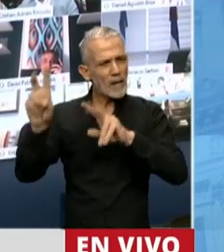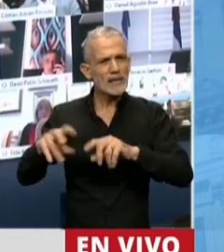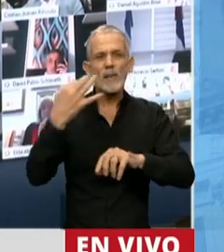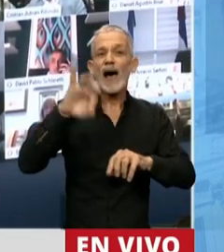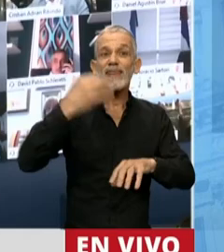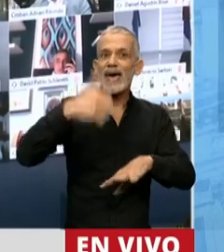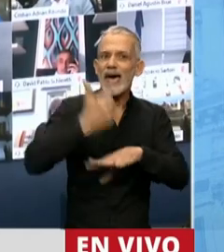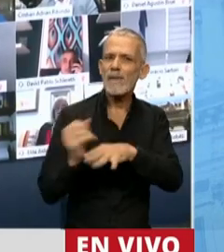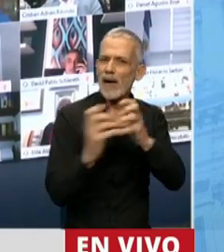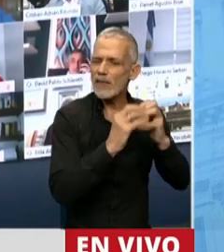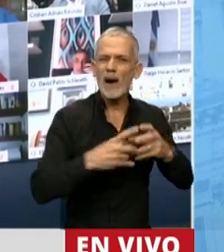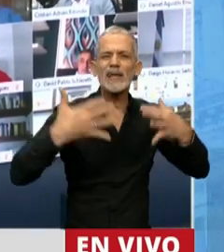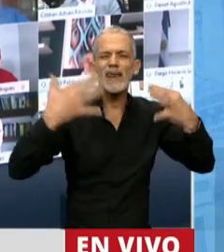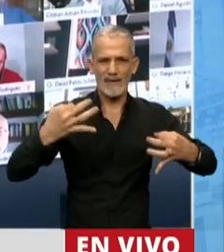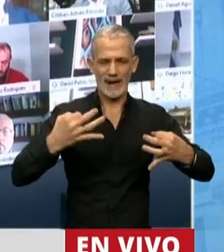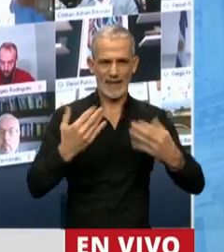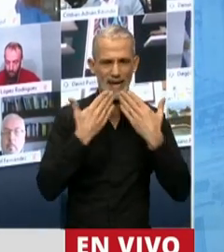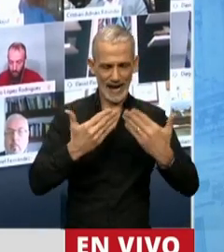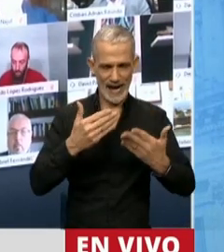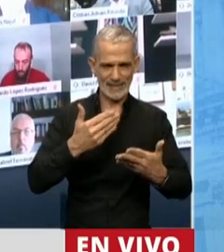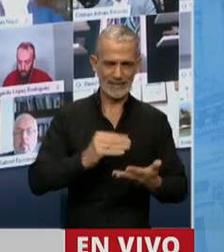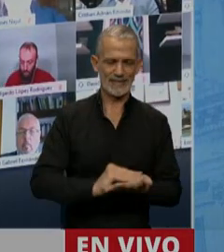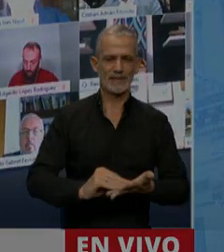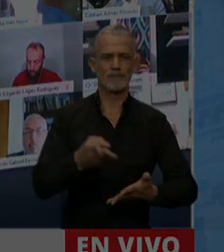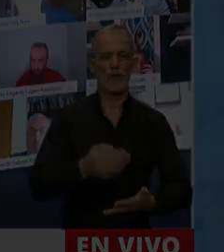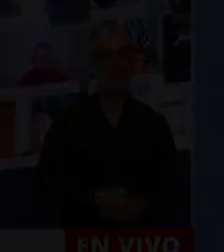requieren un debate en serio. Gracias, señor Presidente.